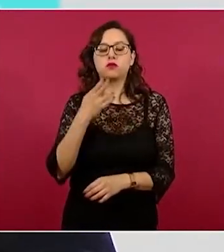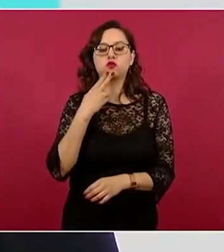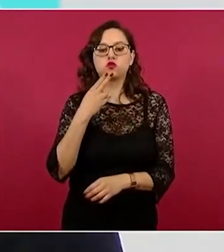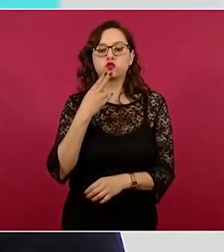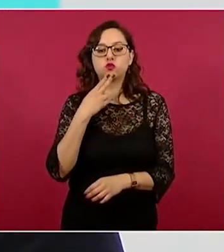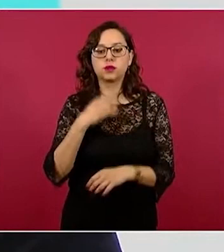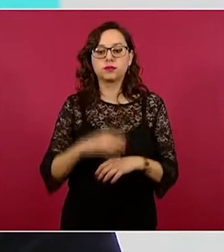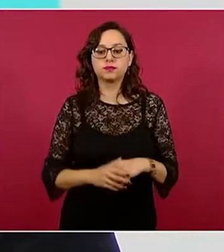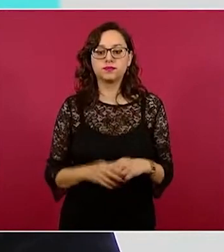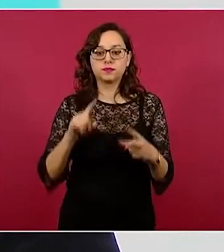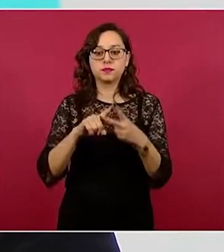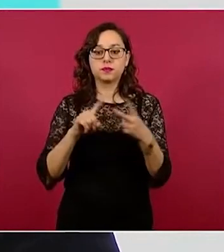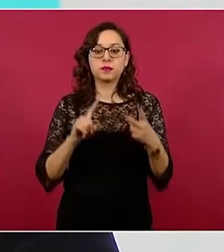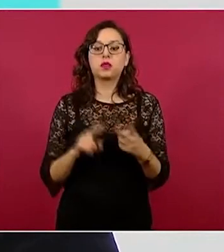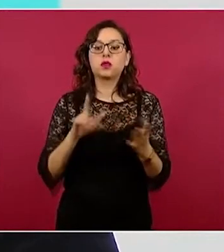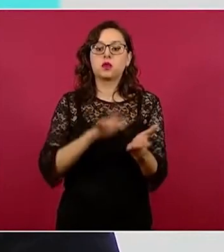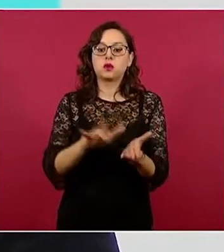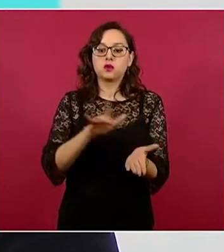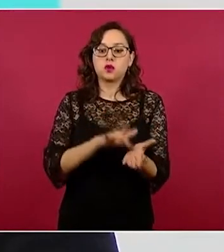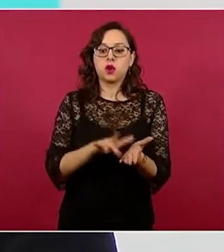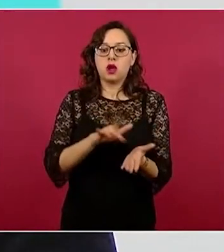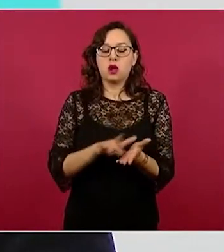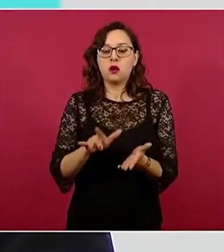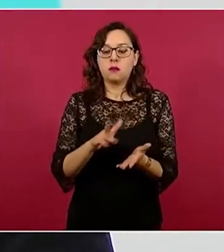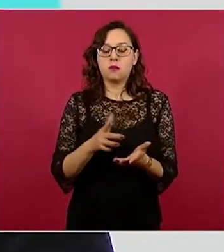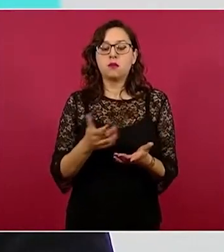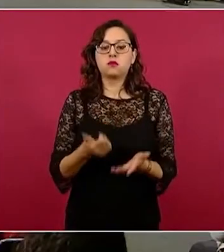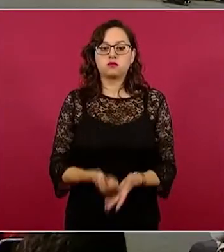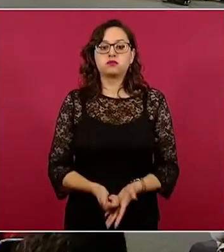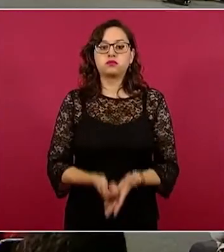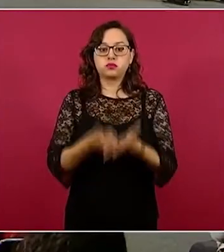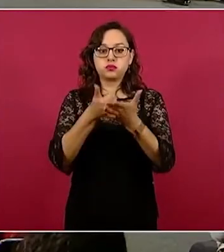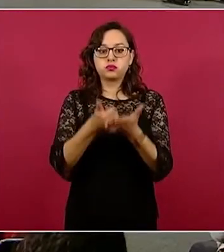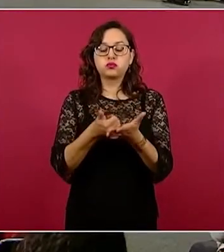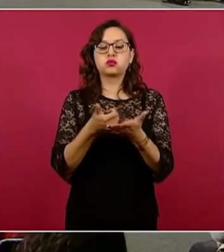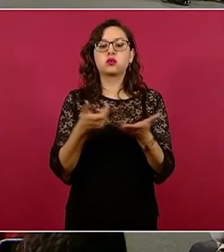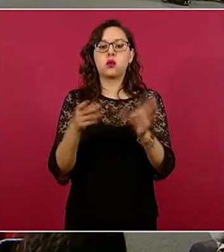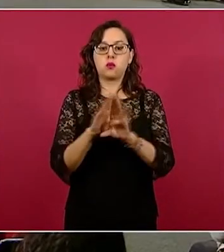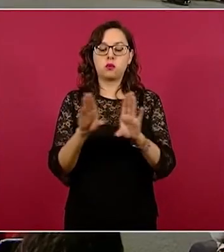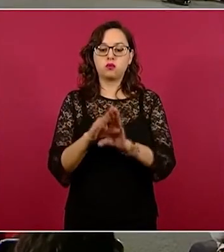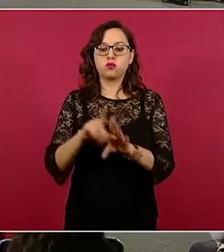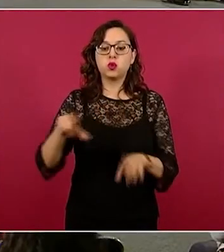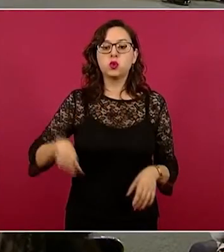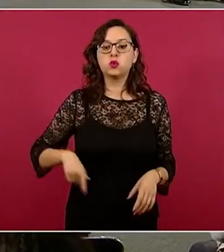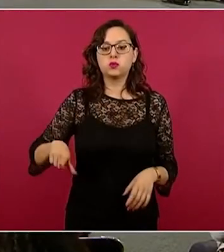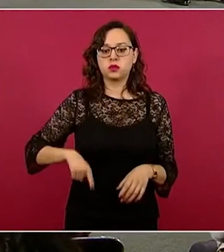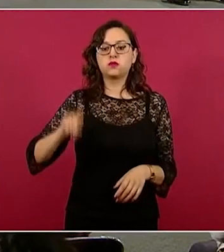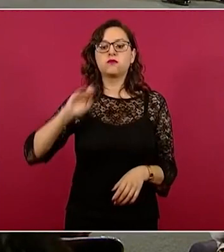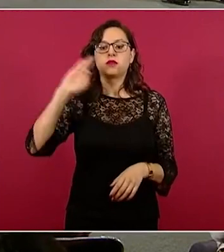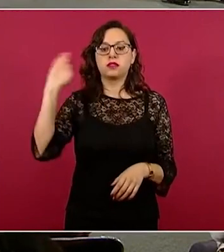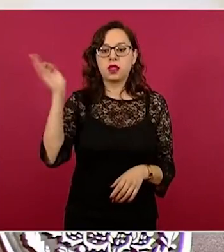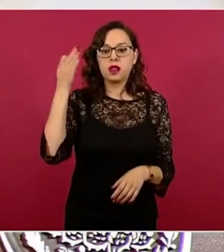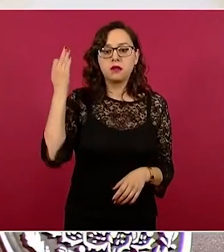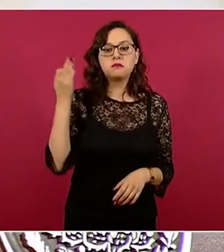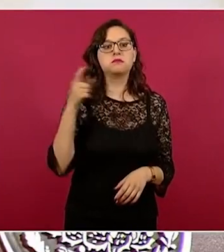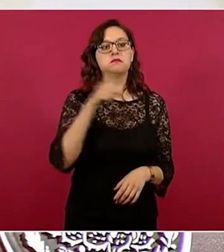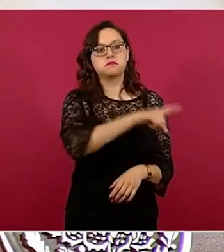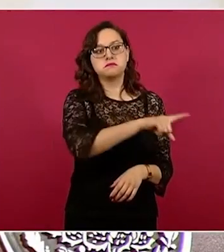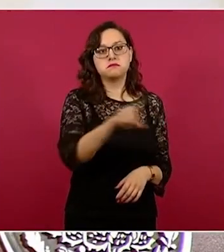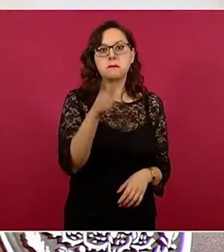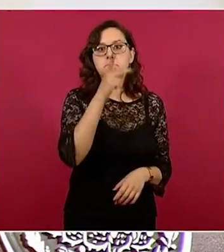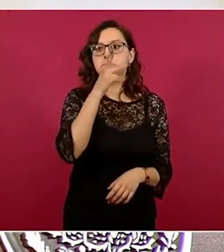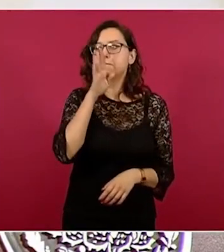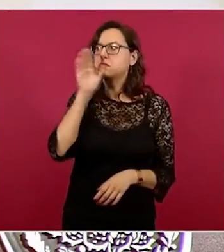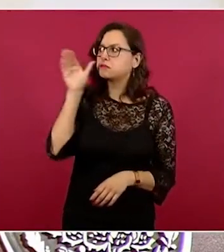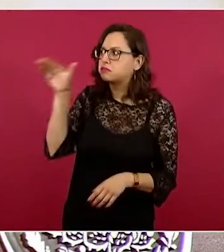Estos dos apoyos que se incorporan en el programa son acciones que derivan de la intención del gobierno federal de atender la demanda de madres y padres